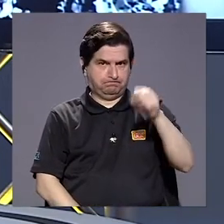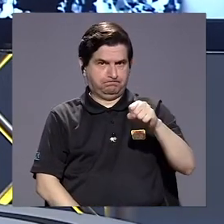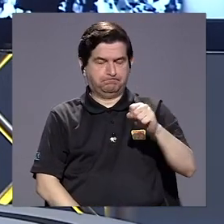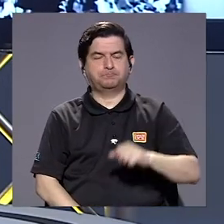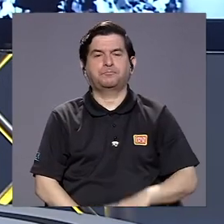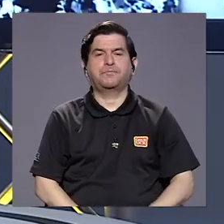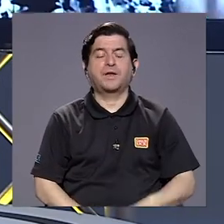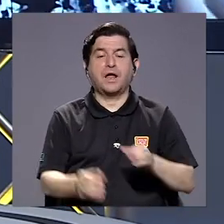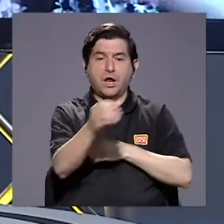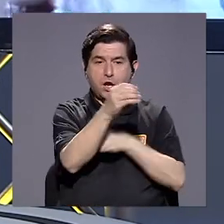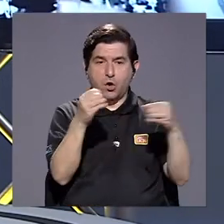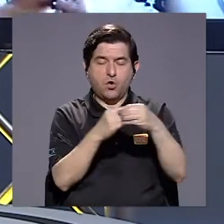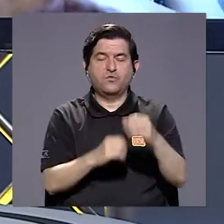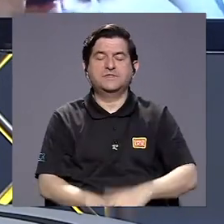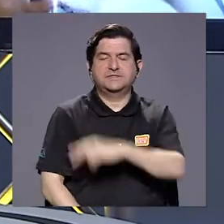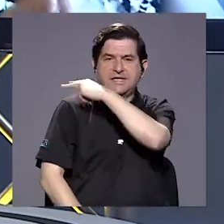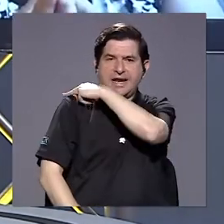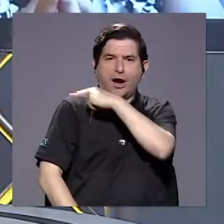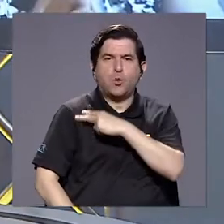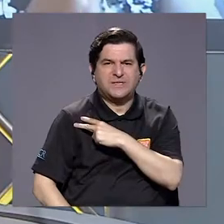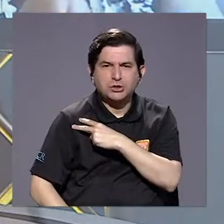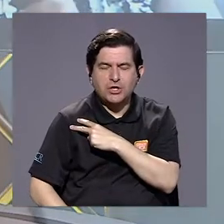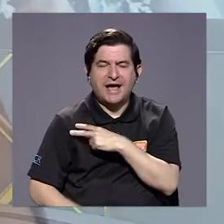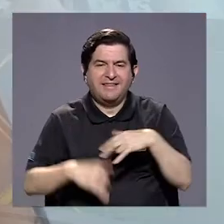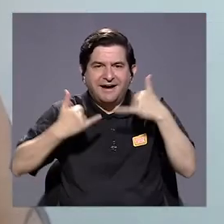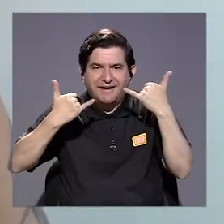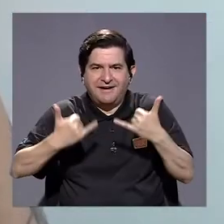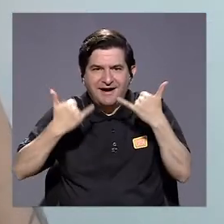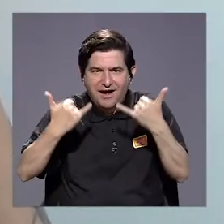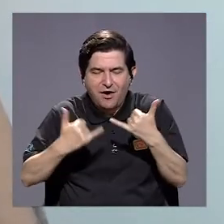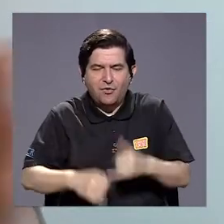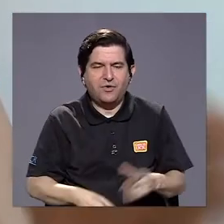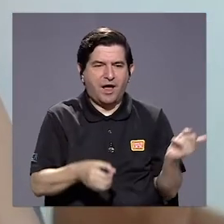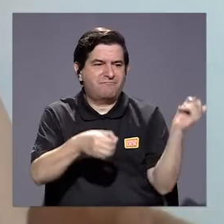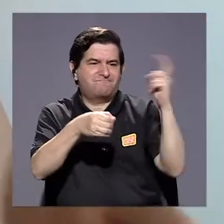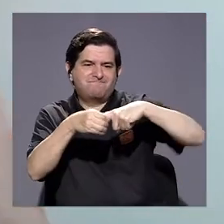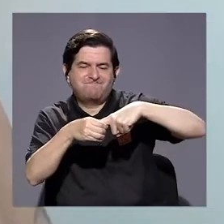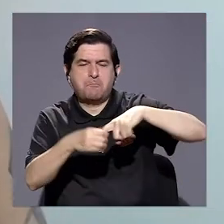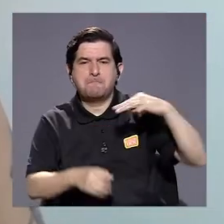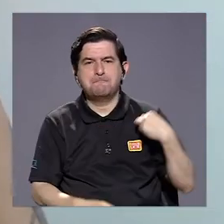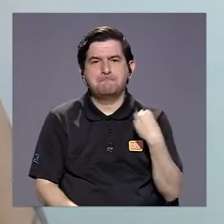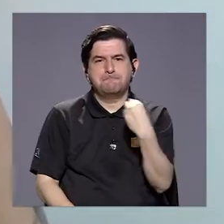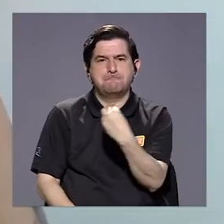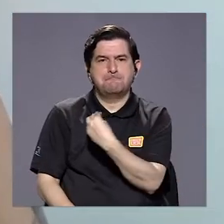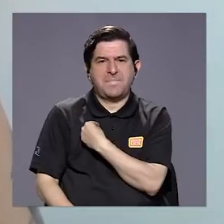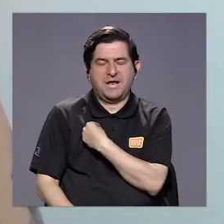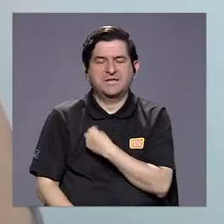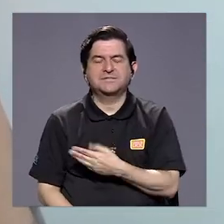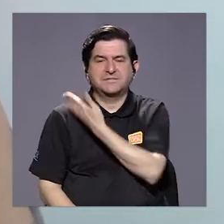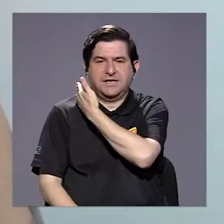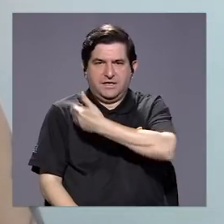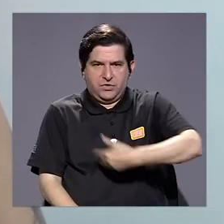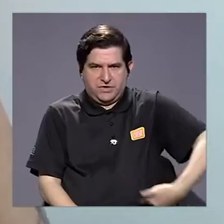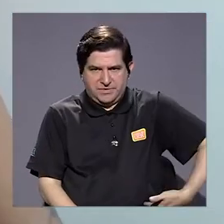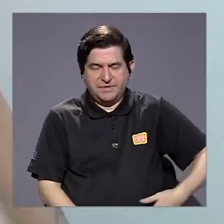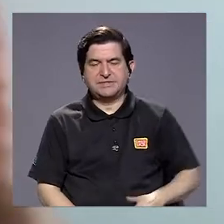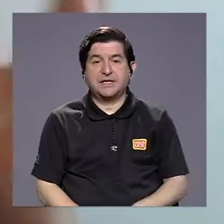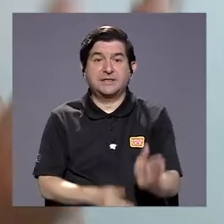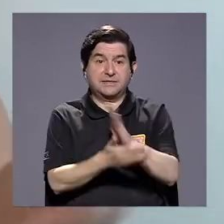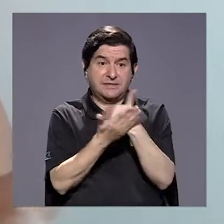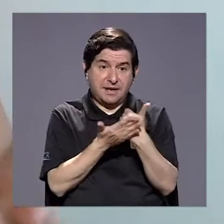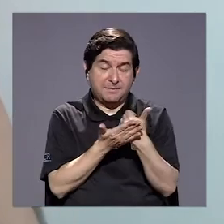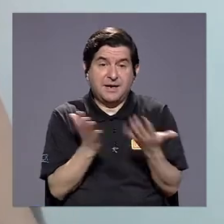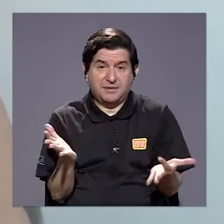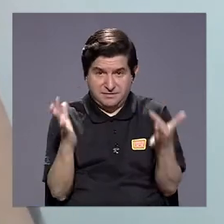Claro, es que la oficina de la comisionada está en este momento adscrita al Ministerio de la Presidencia